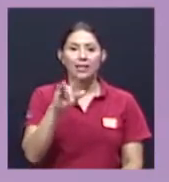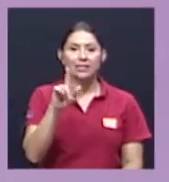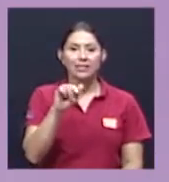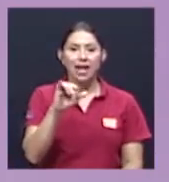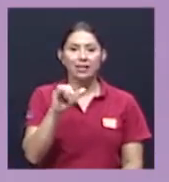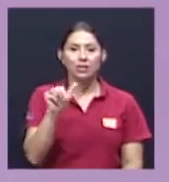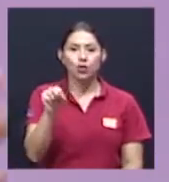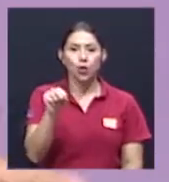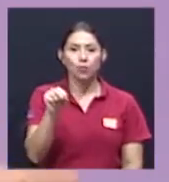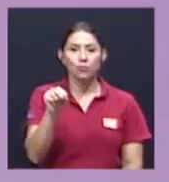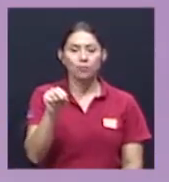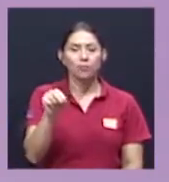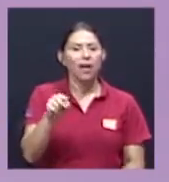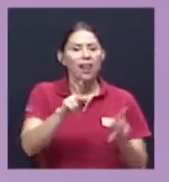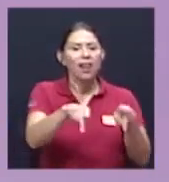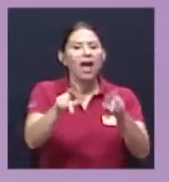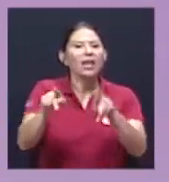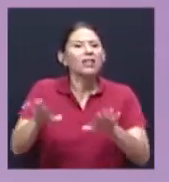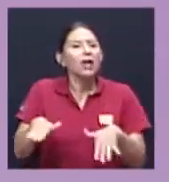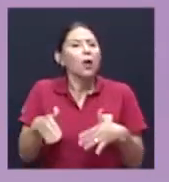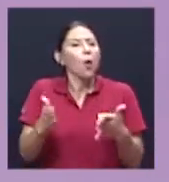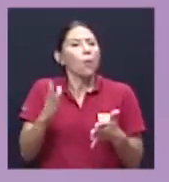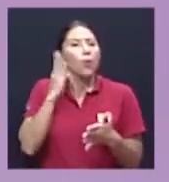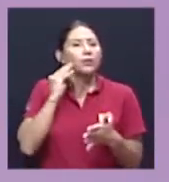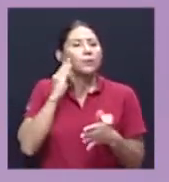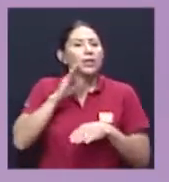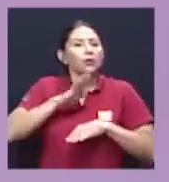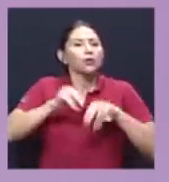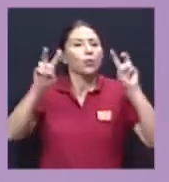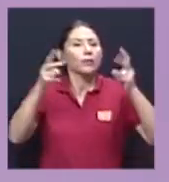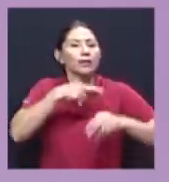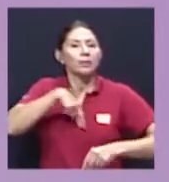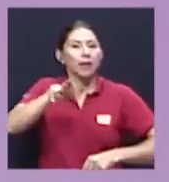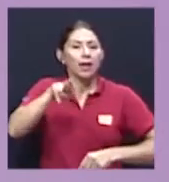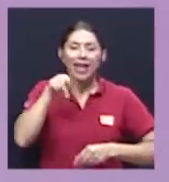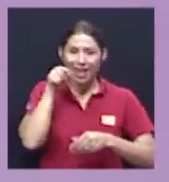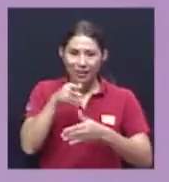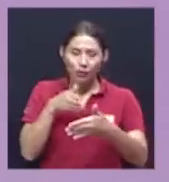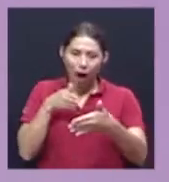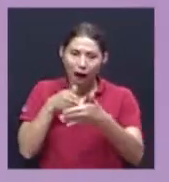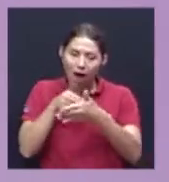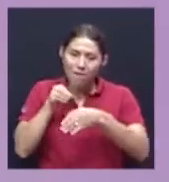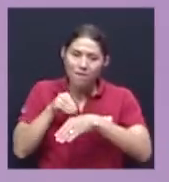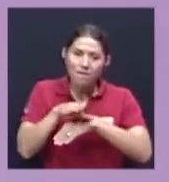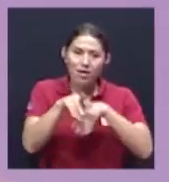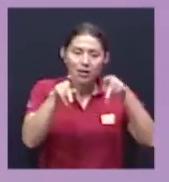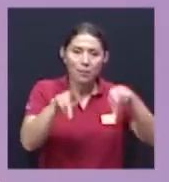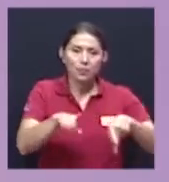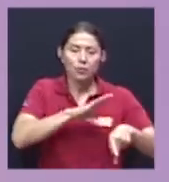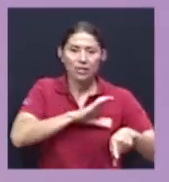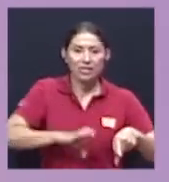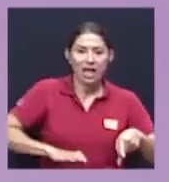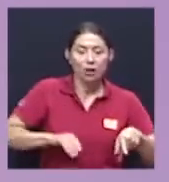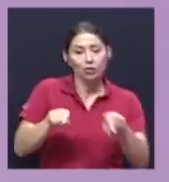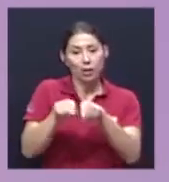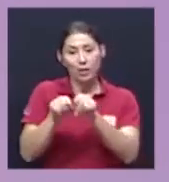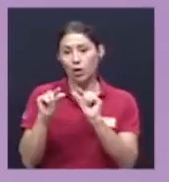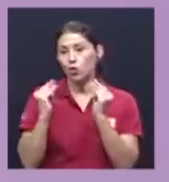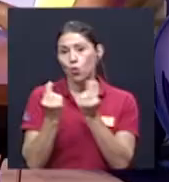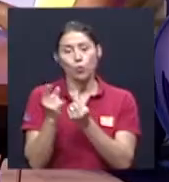viviendo los religiosos o no es una situación que afecta tanto a los cristianos como a otros grupos que no son cristianos